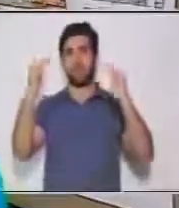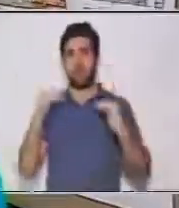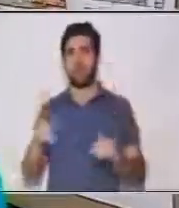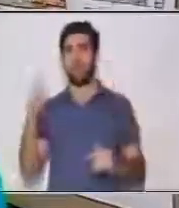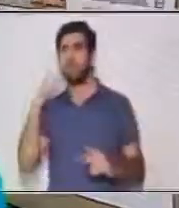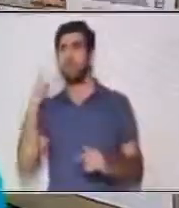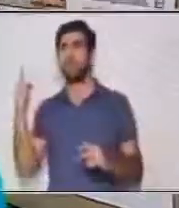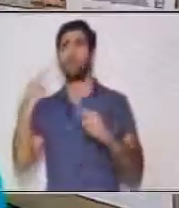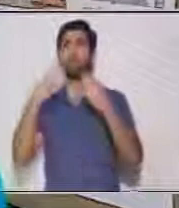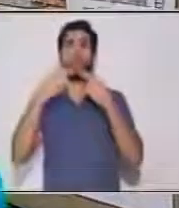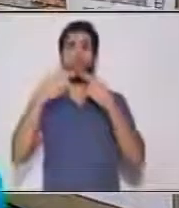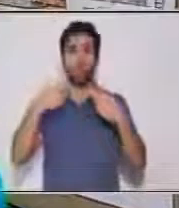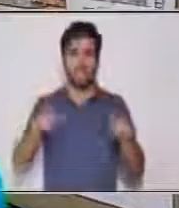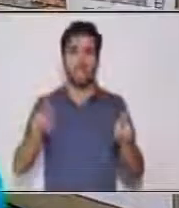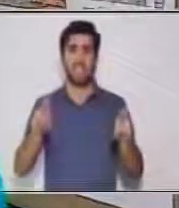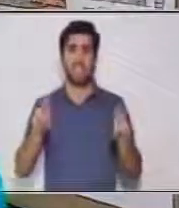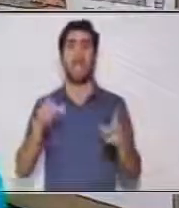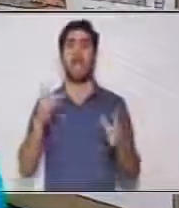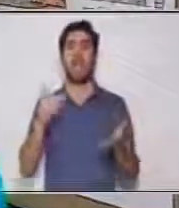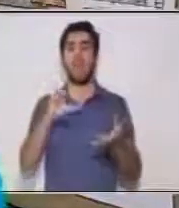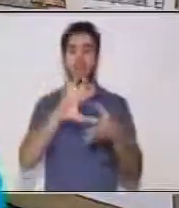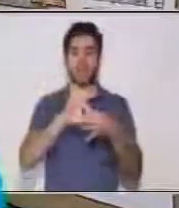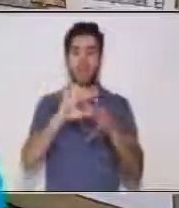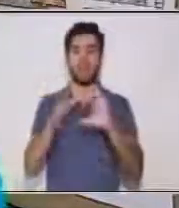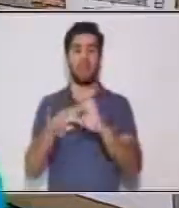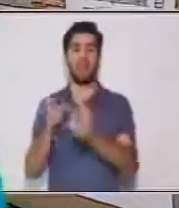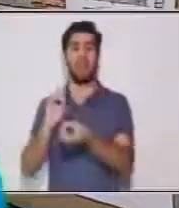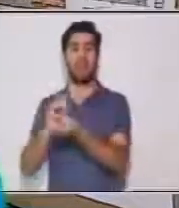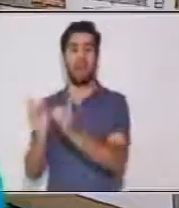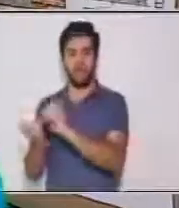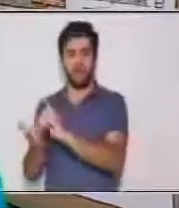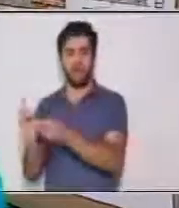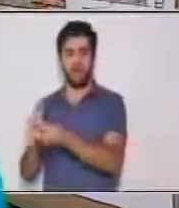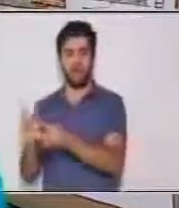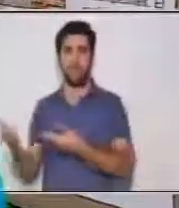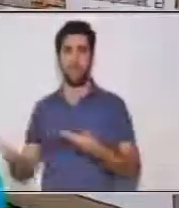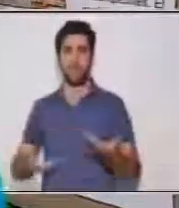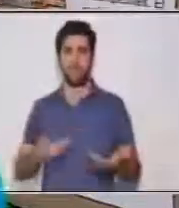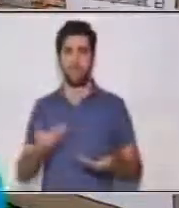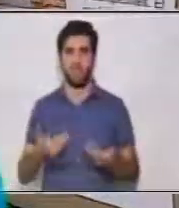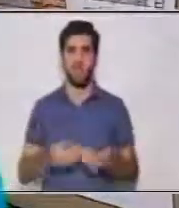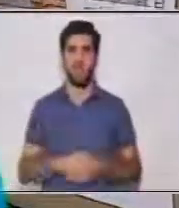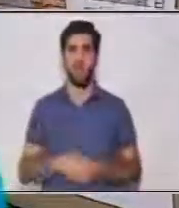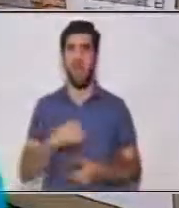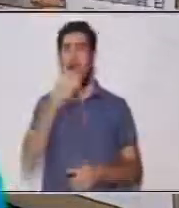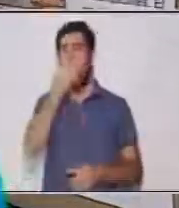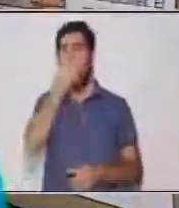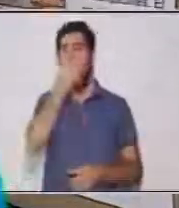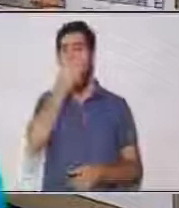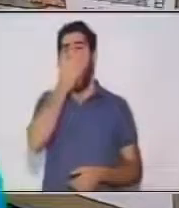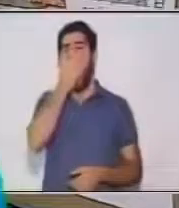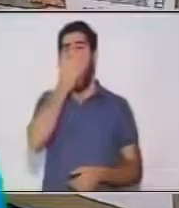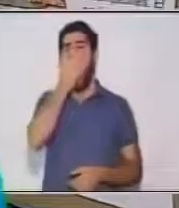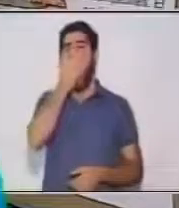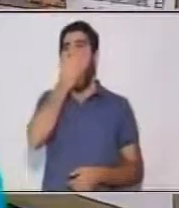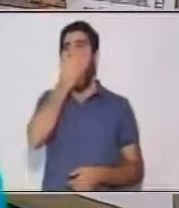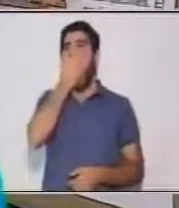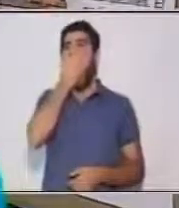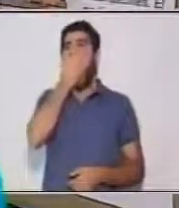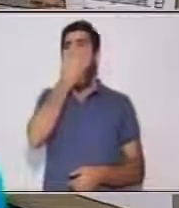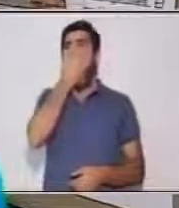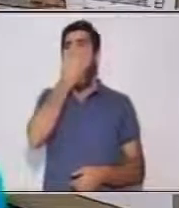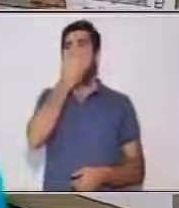deportiva. Hemos visto también en los periódicos que hay noticias deportivas, hay noticias del